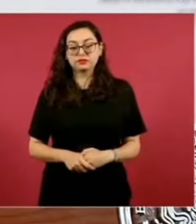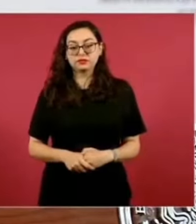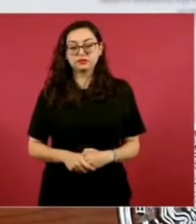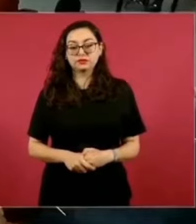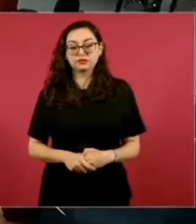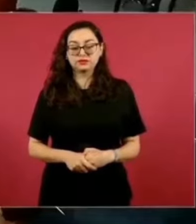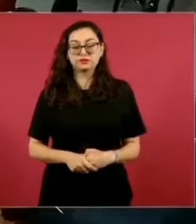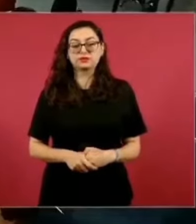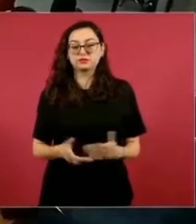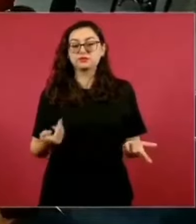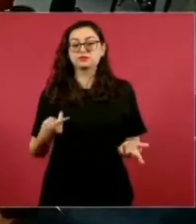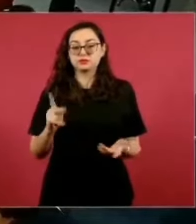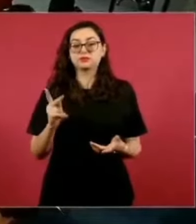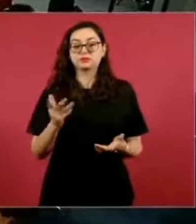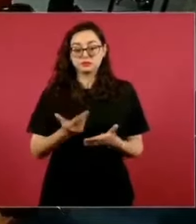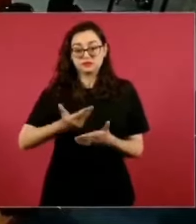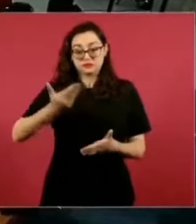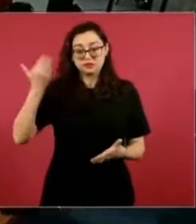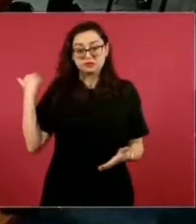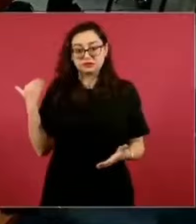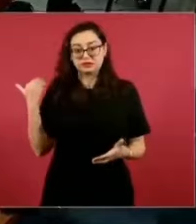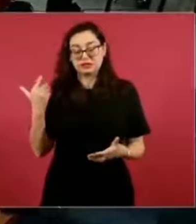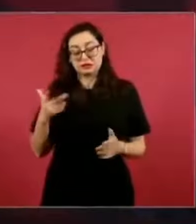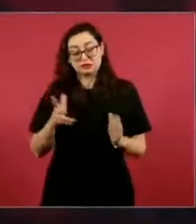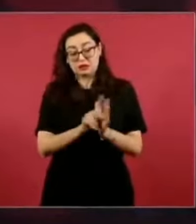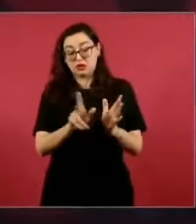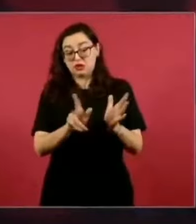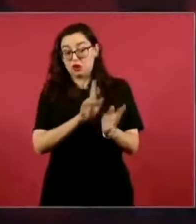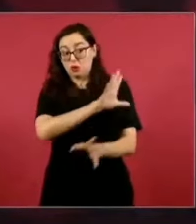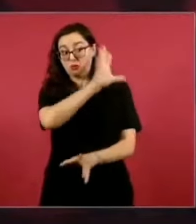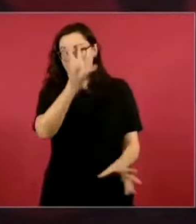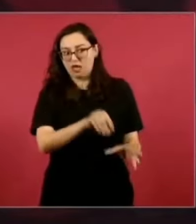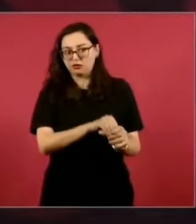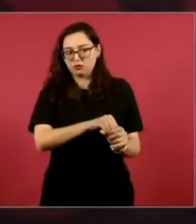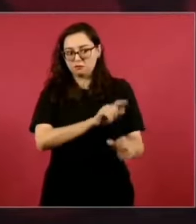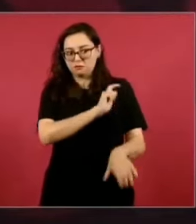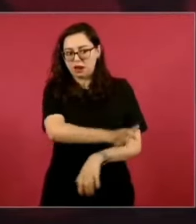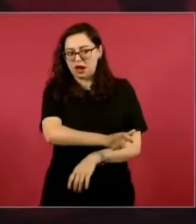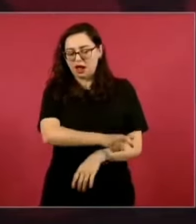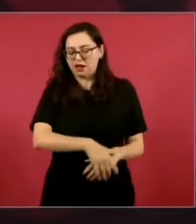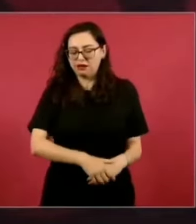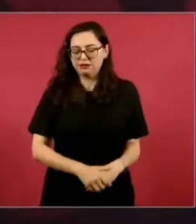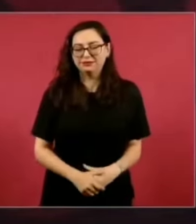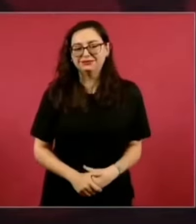Hay periódicos que hay que ponerle a todo el periódico, ¿no? Inserción pagada.